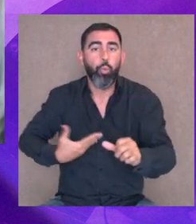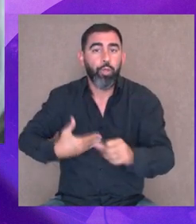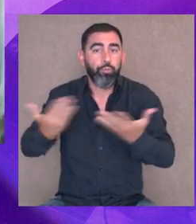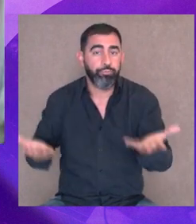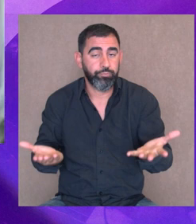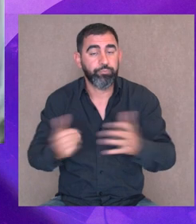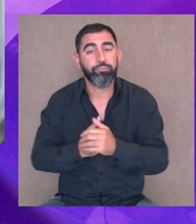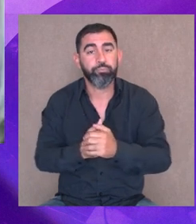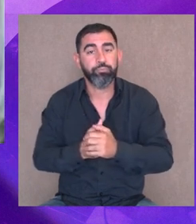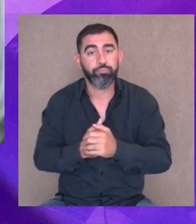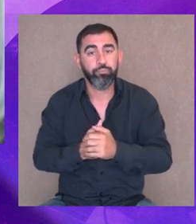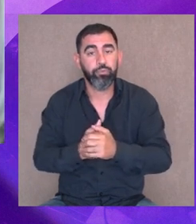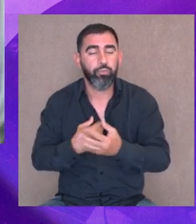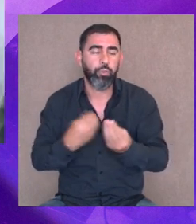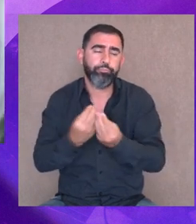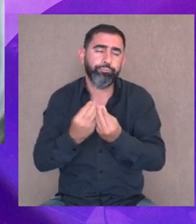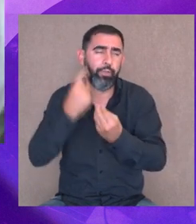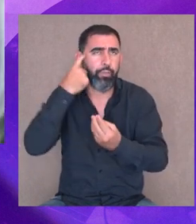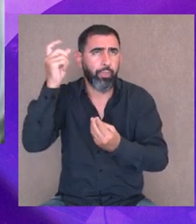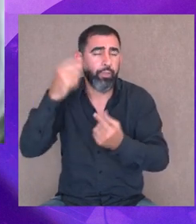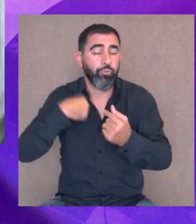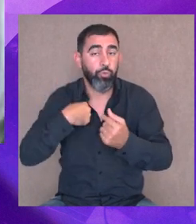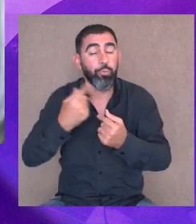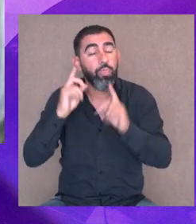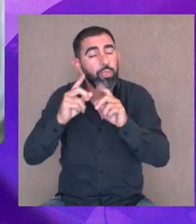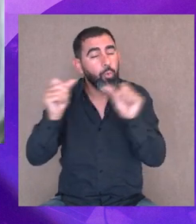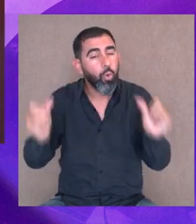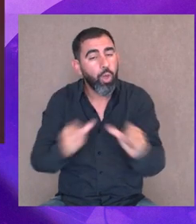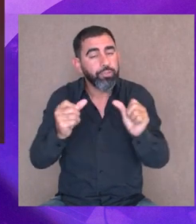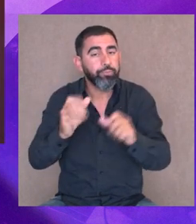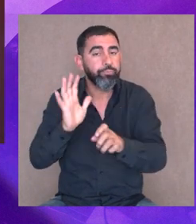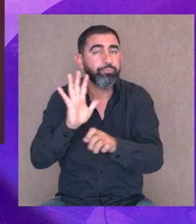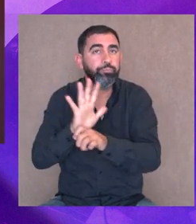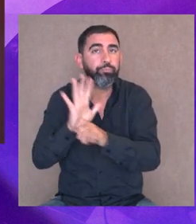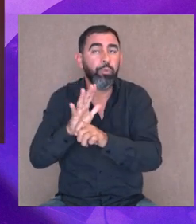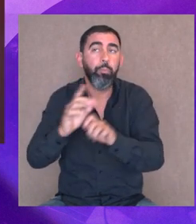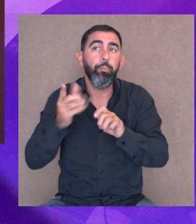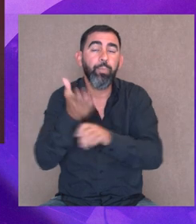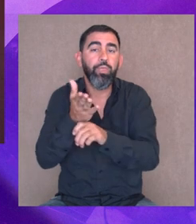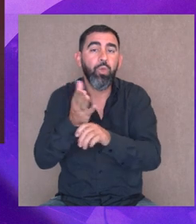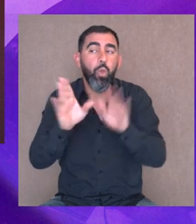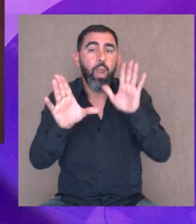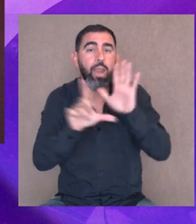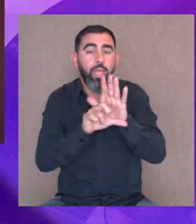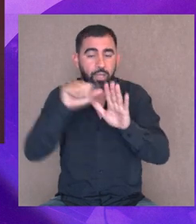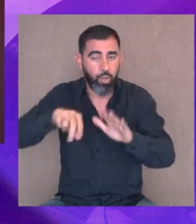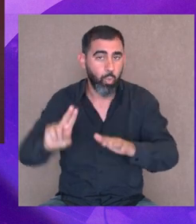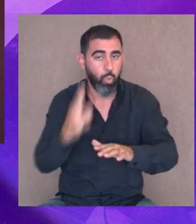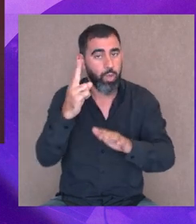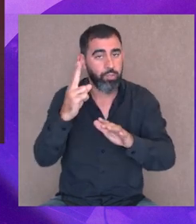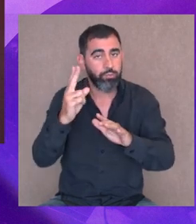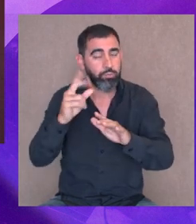¿Qué se le ocurre? No, pero yo creo que deberíamos hacer una alianza para pedir una ley Micaela en Uruguay.